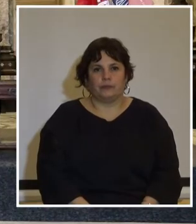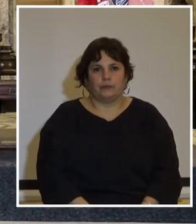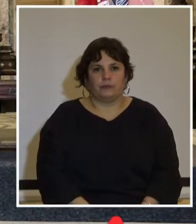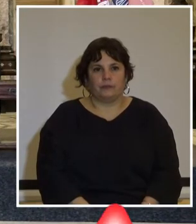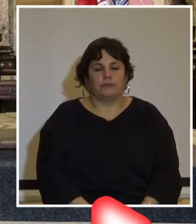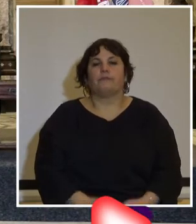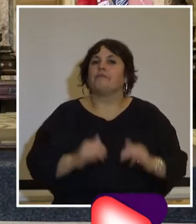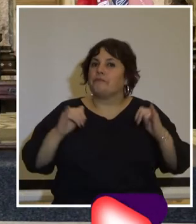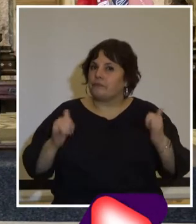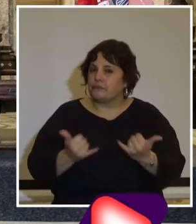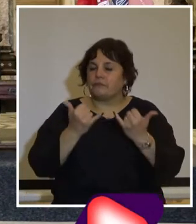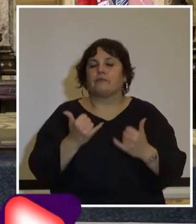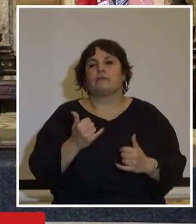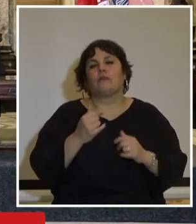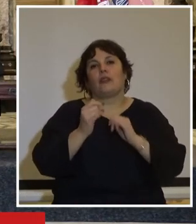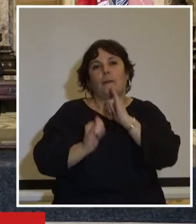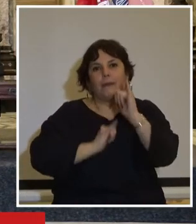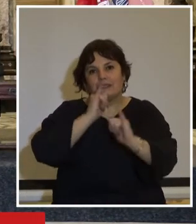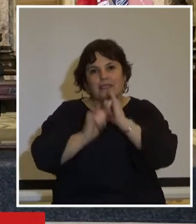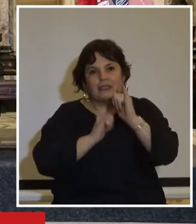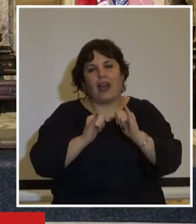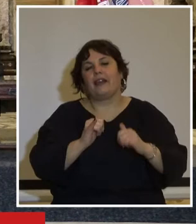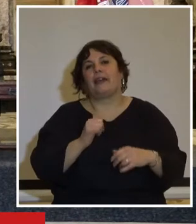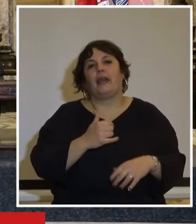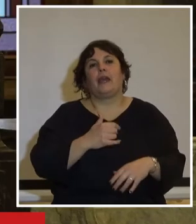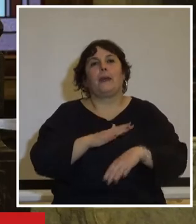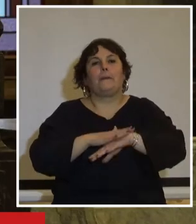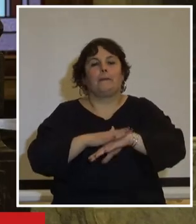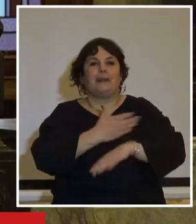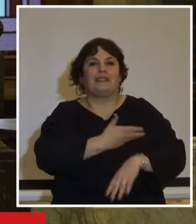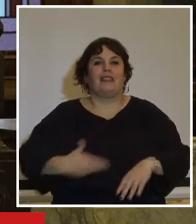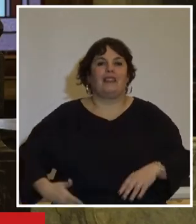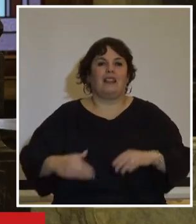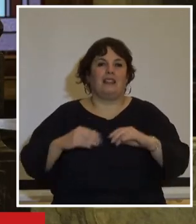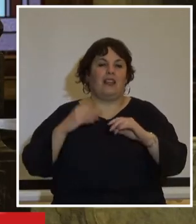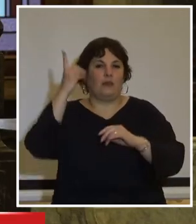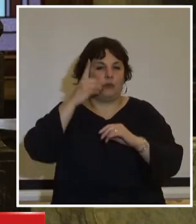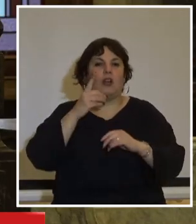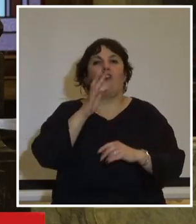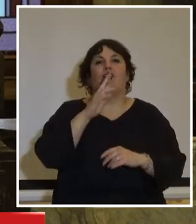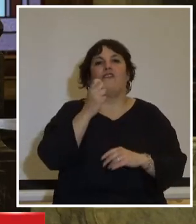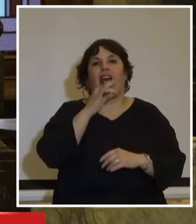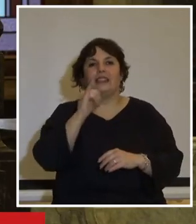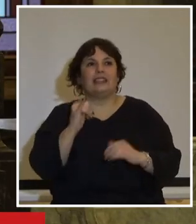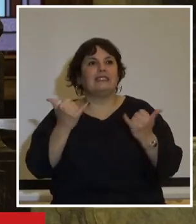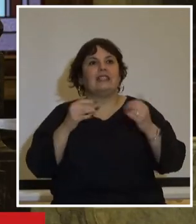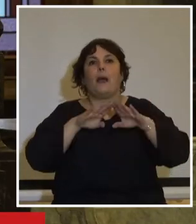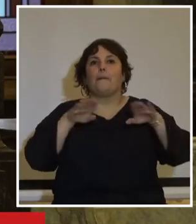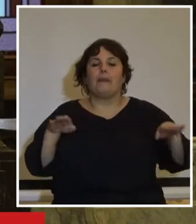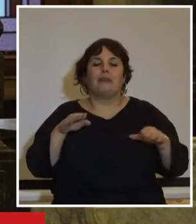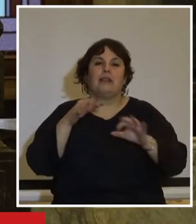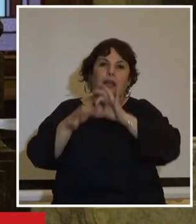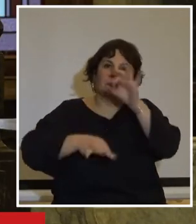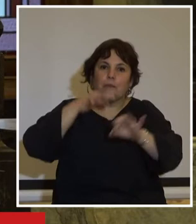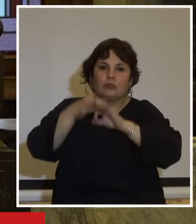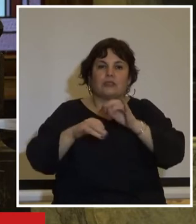Ahí nos quedamos entonces con el mensaje y lo agradecemos. Del presidente de la Cámara de Representantes, Alfredo Frati. Vamos ya a la mesa de expositores de